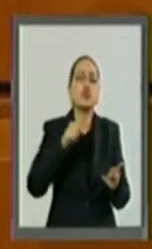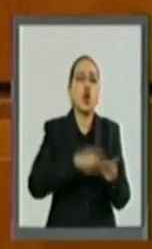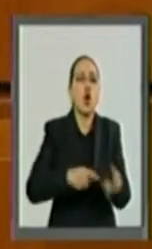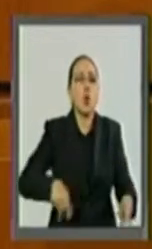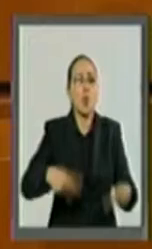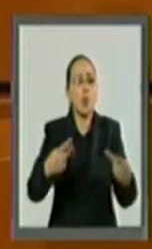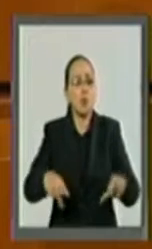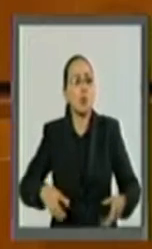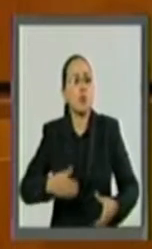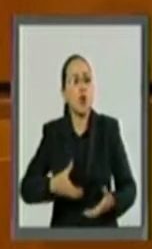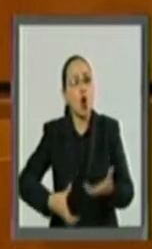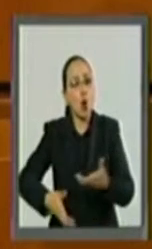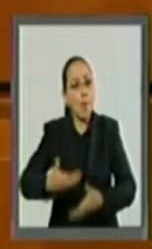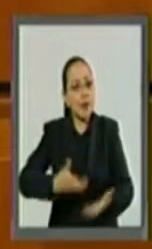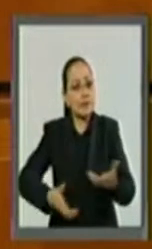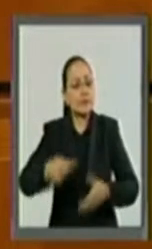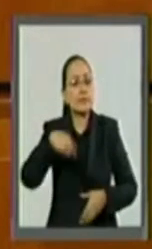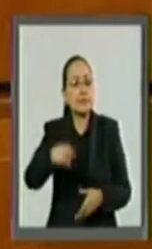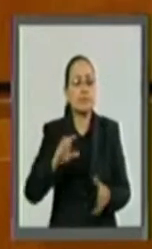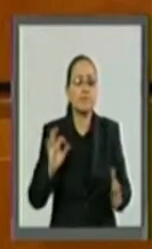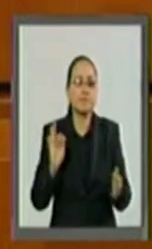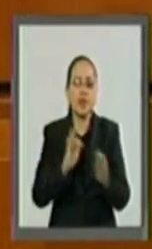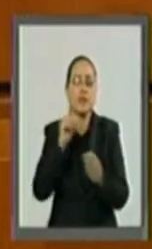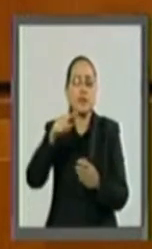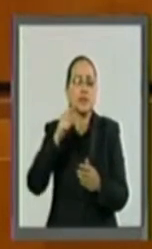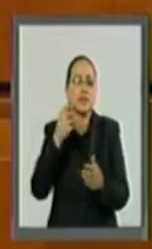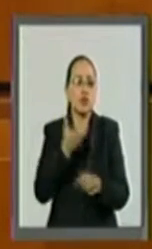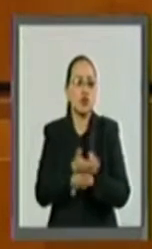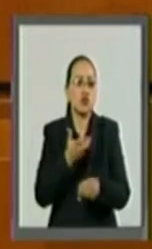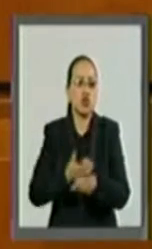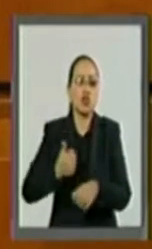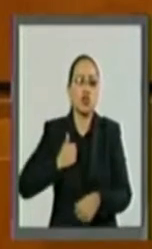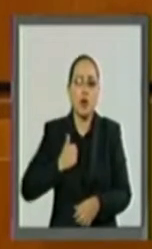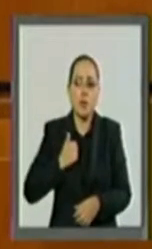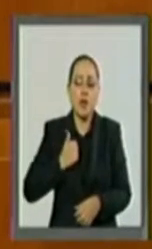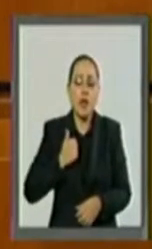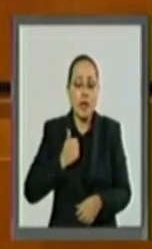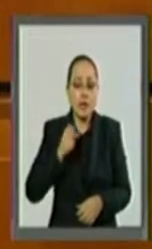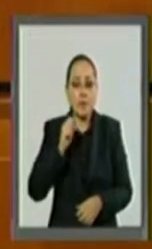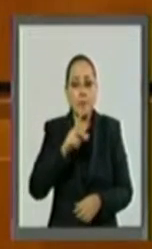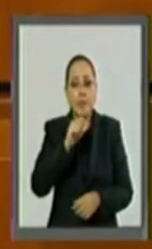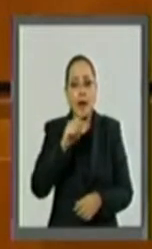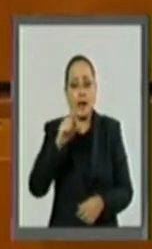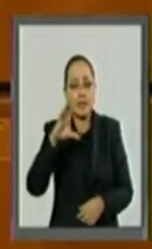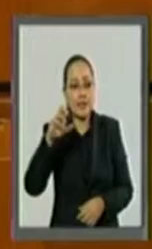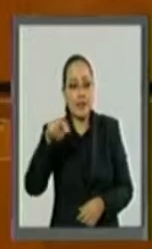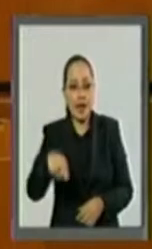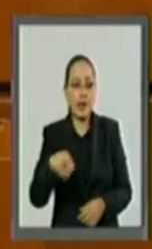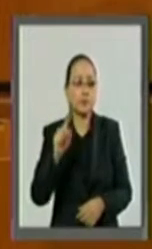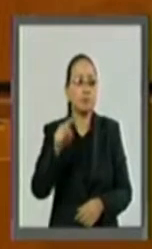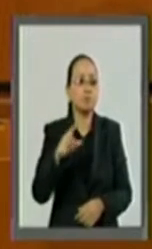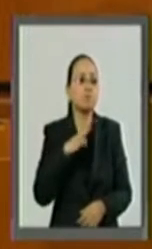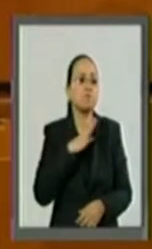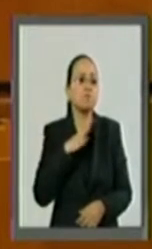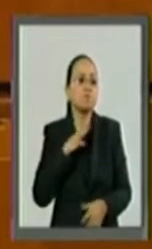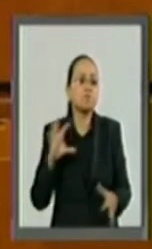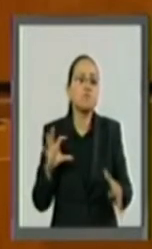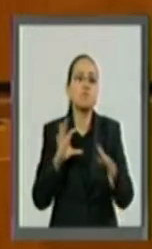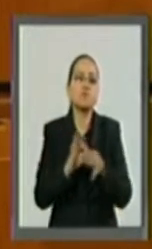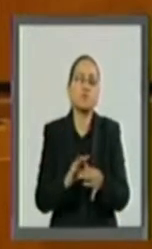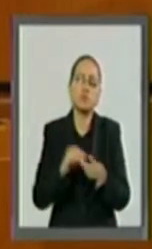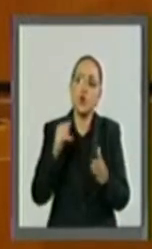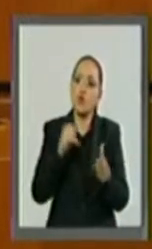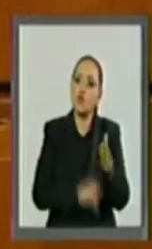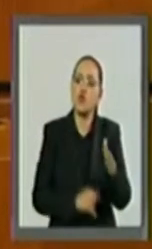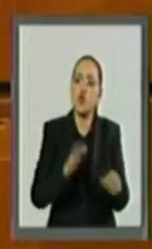que ganamos frente a Estados Unidos y Canadá con el TLC-CAN y permitirá profundizar de